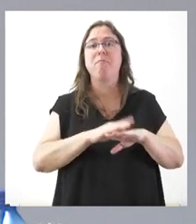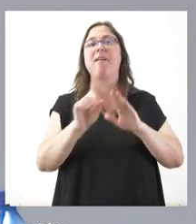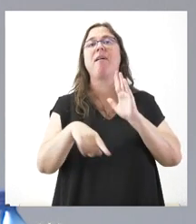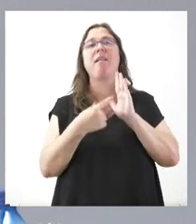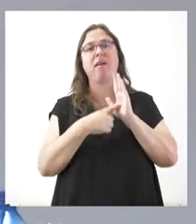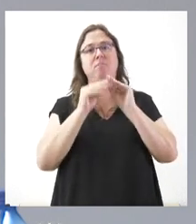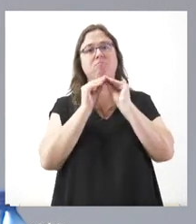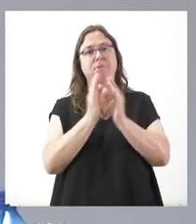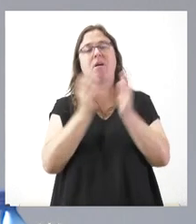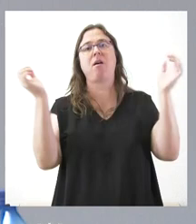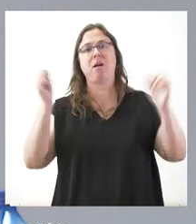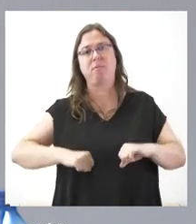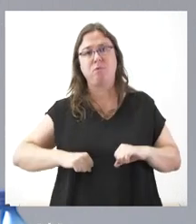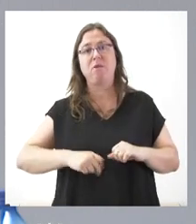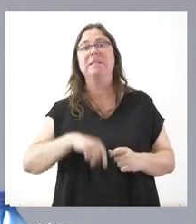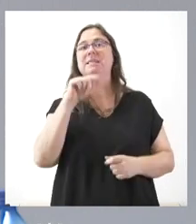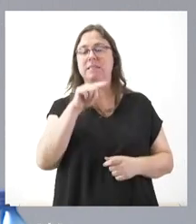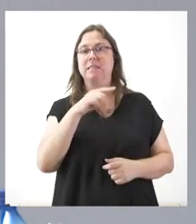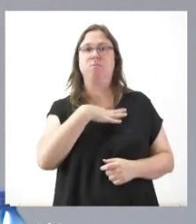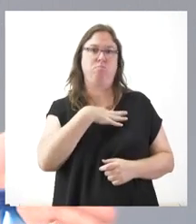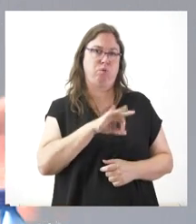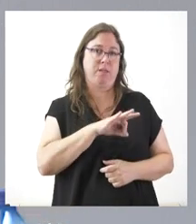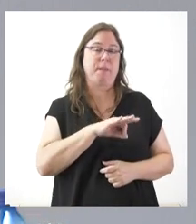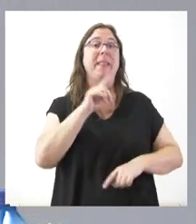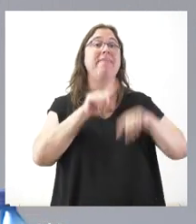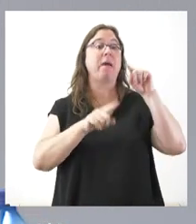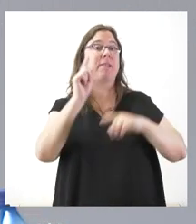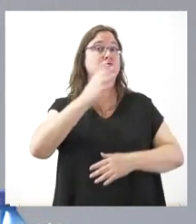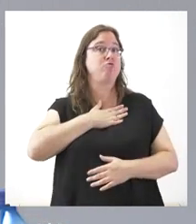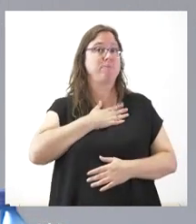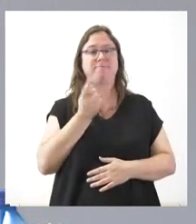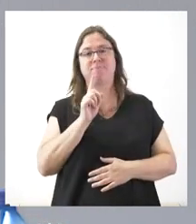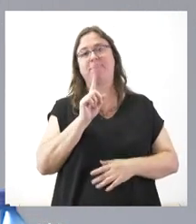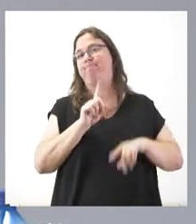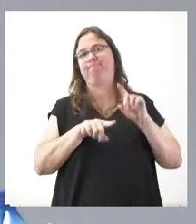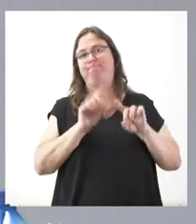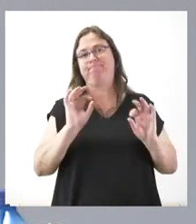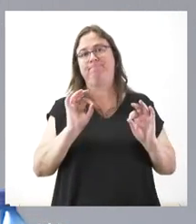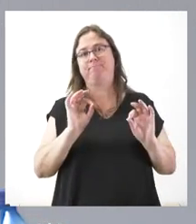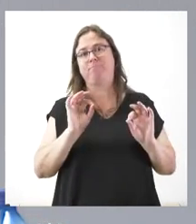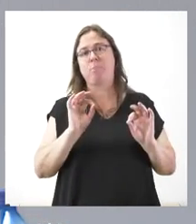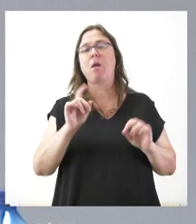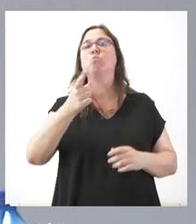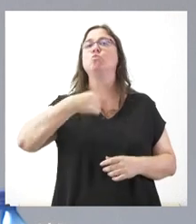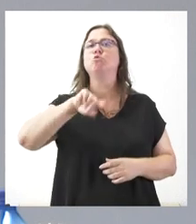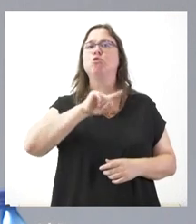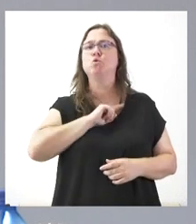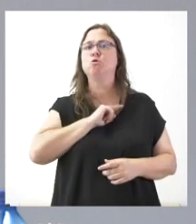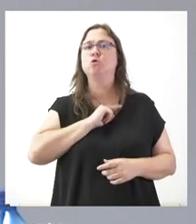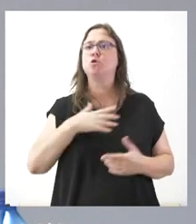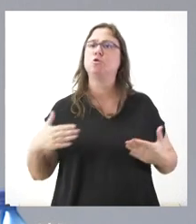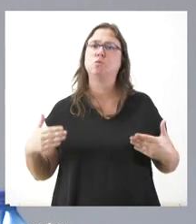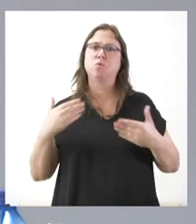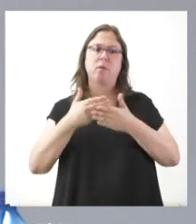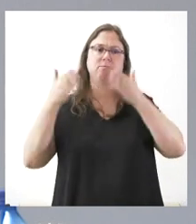pueda aprobar. Ese es nuestro deseo. No depende solo de nosotros, como es natural, pero vamos a poner toda nuestra